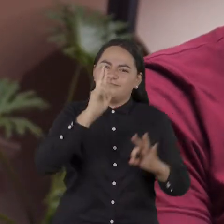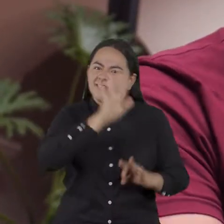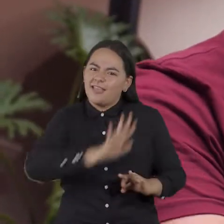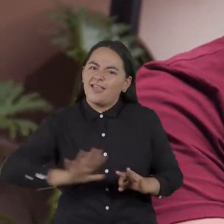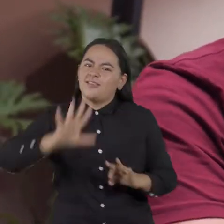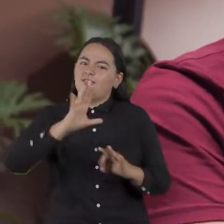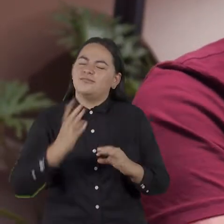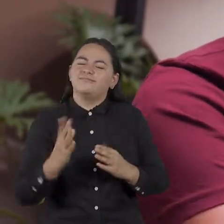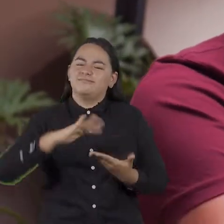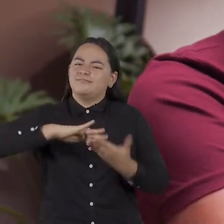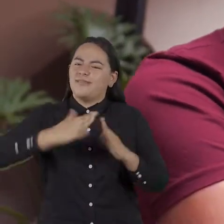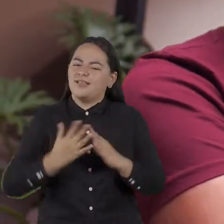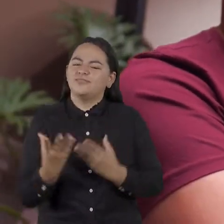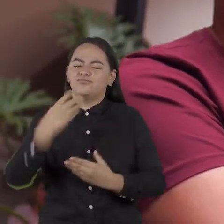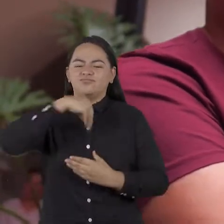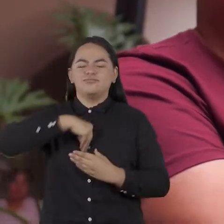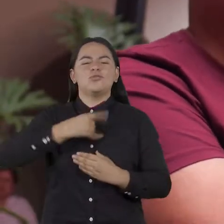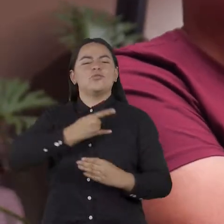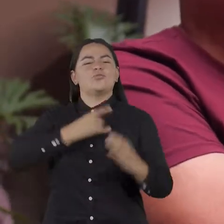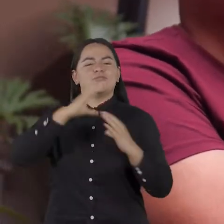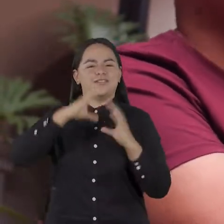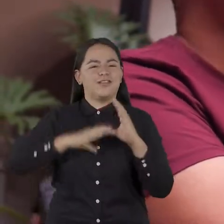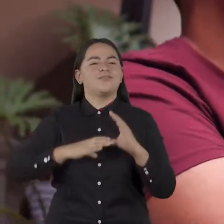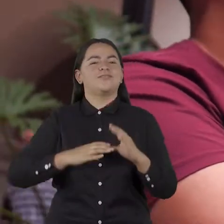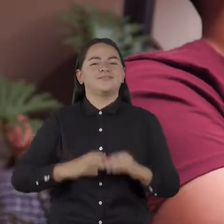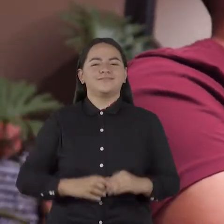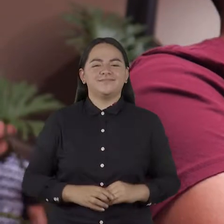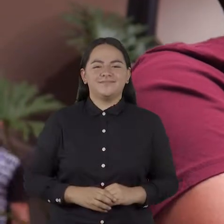paz y somos Universidad del Cauca.